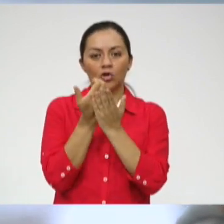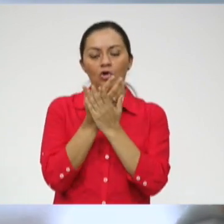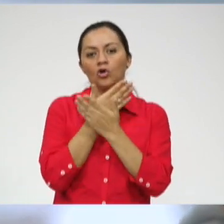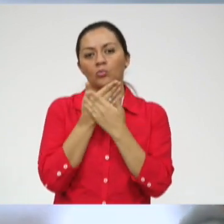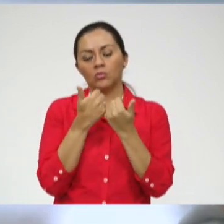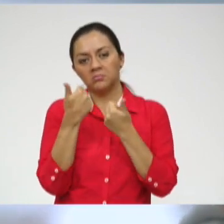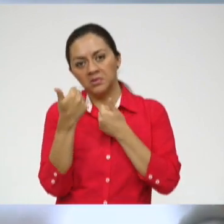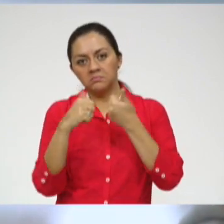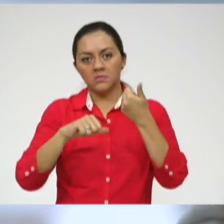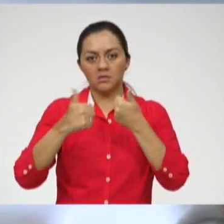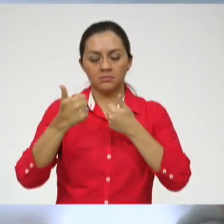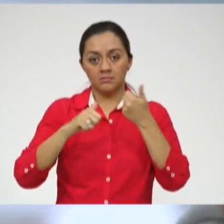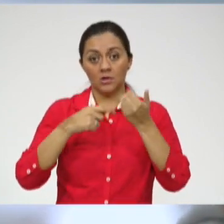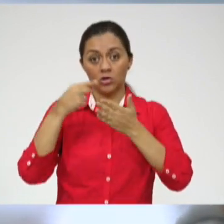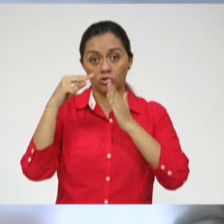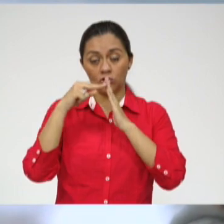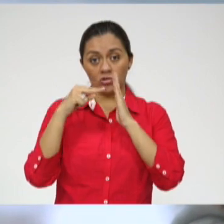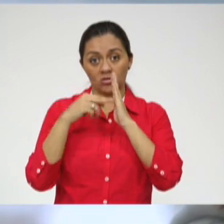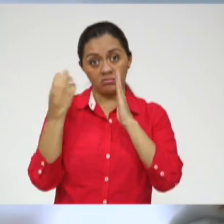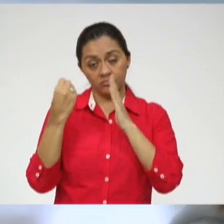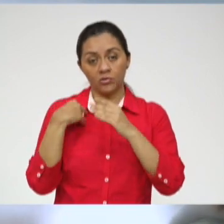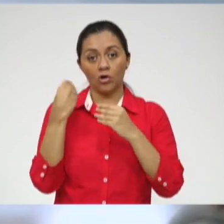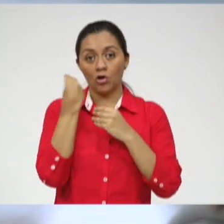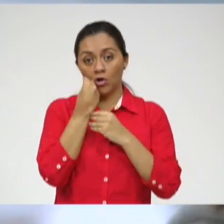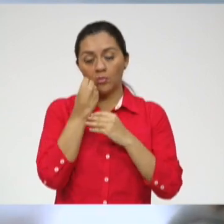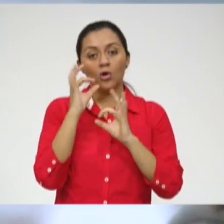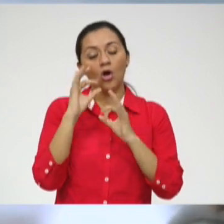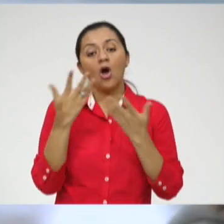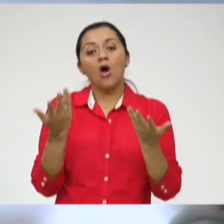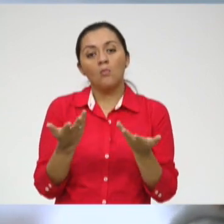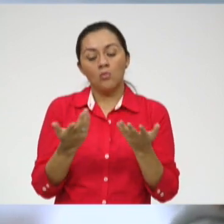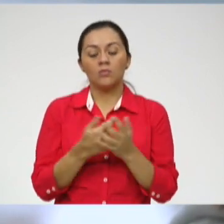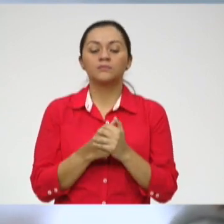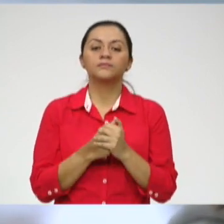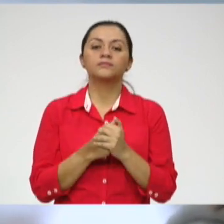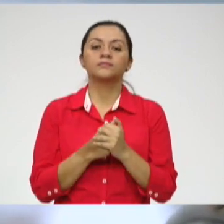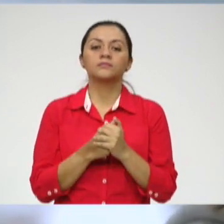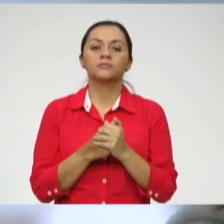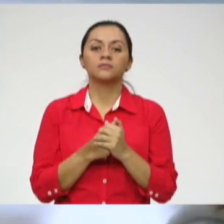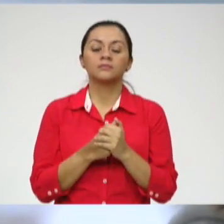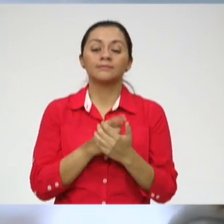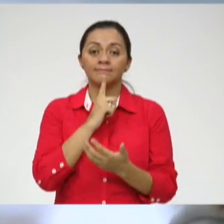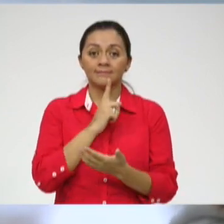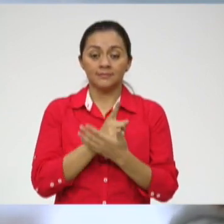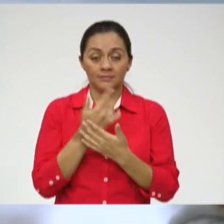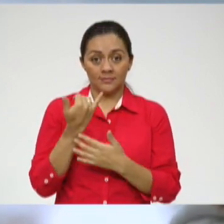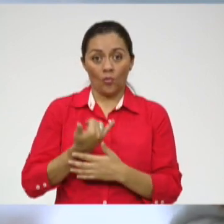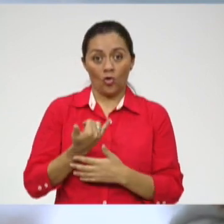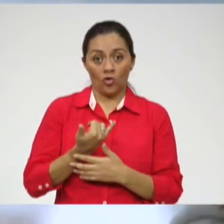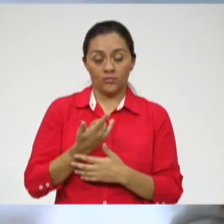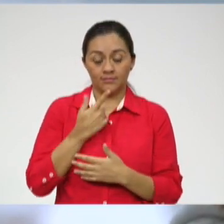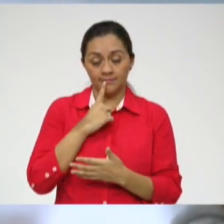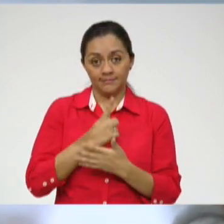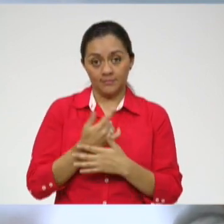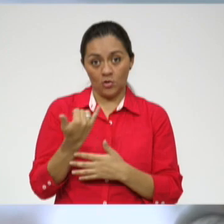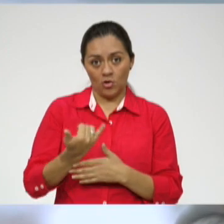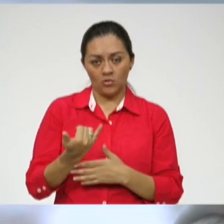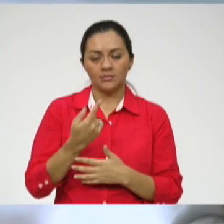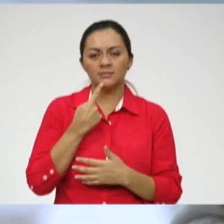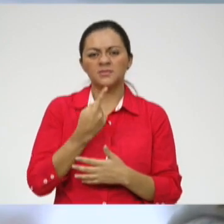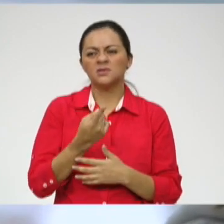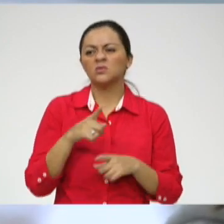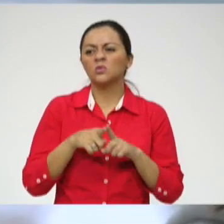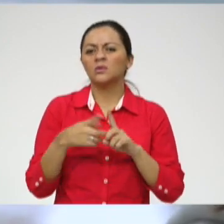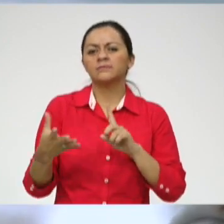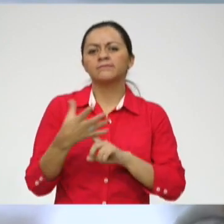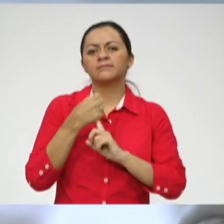Cómo nosotros vamos a tener nuestras comodidades y otras cosas. Porque ahora no es que voy y